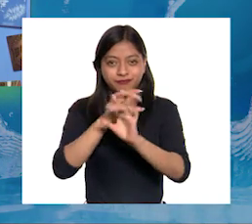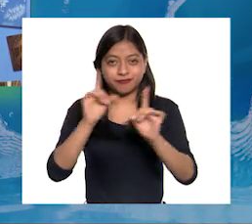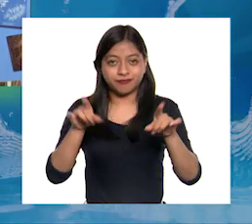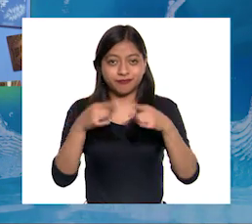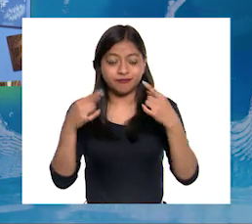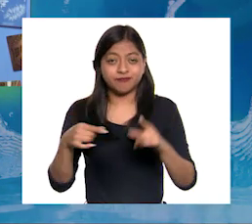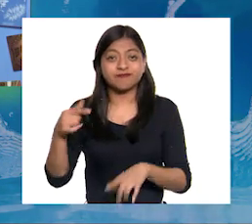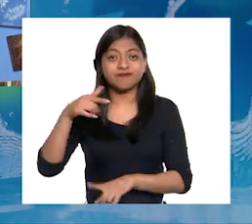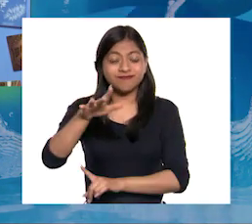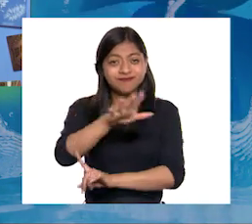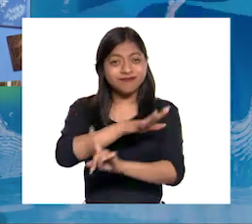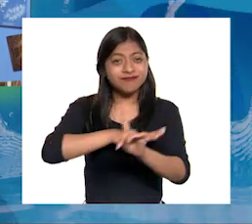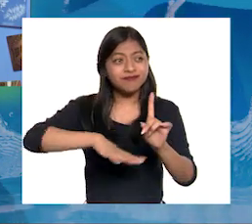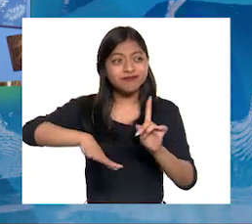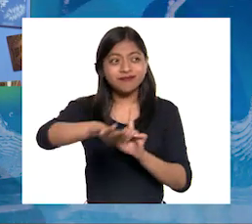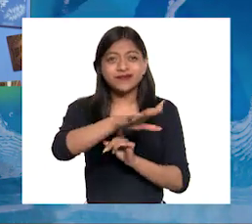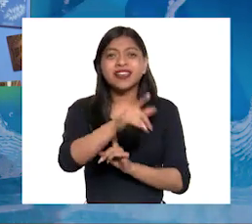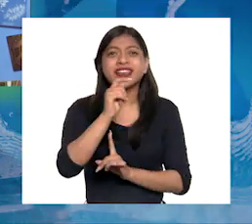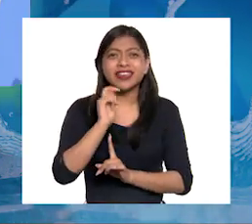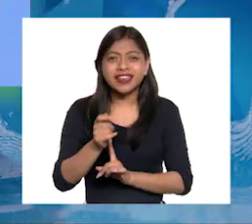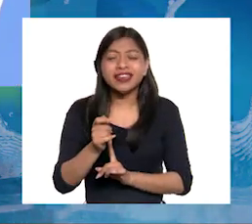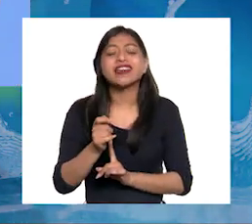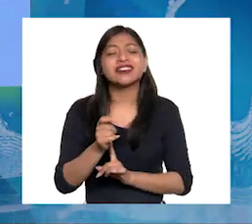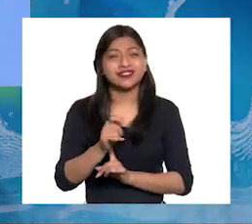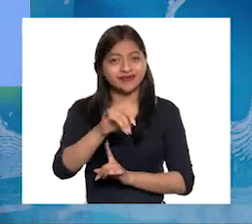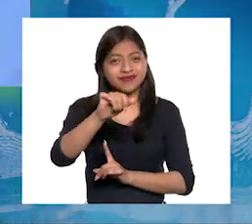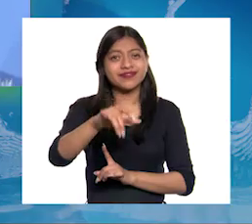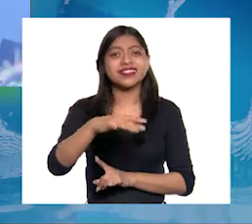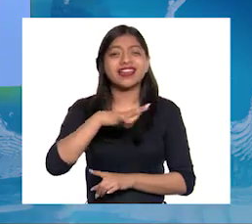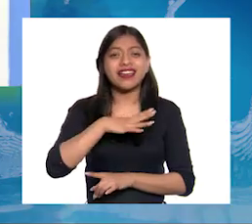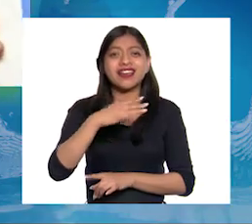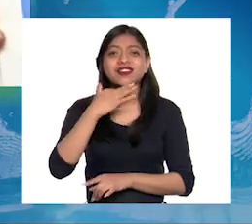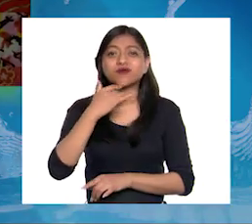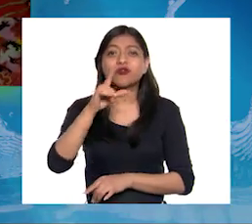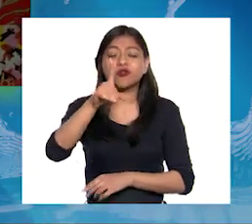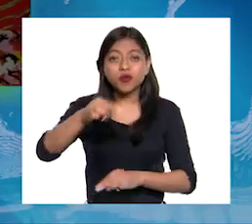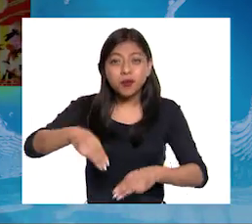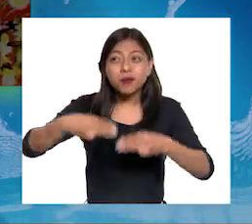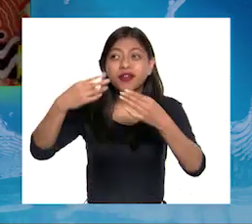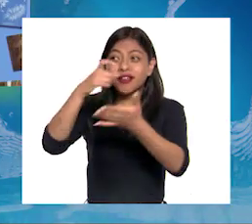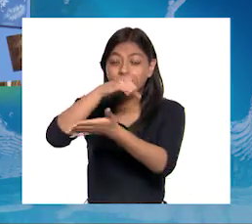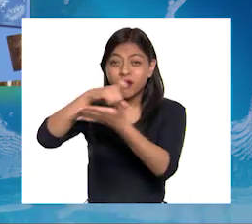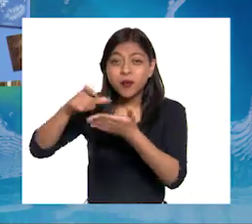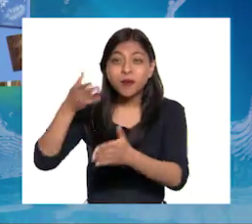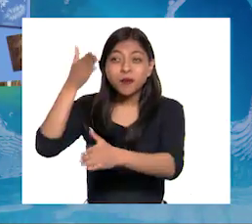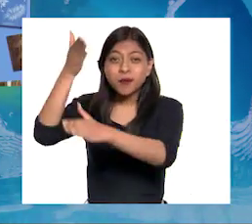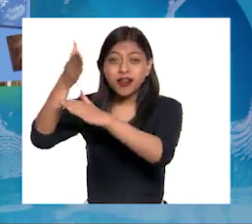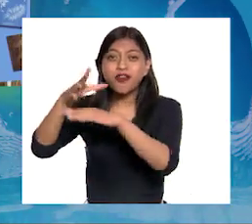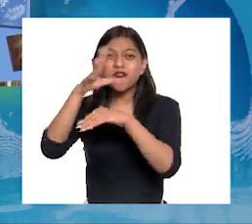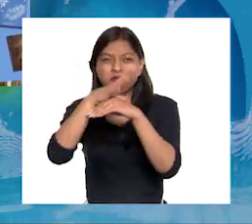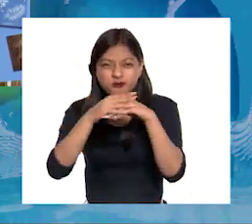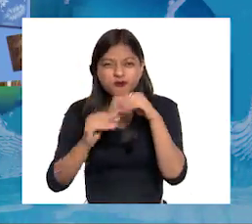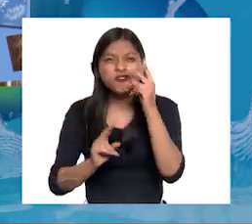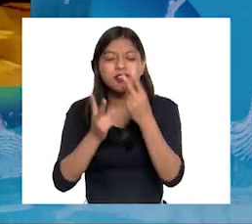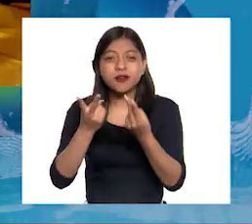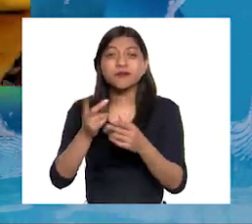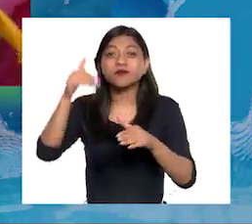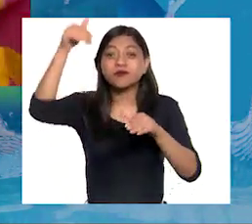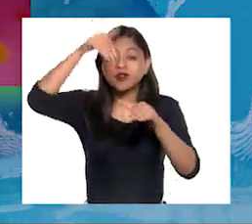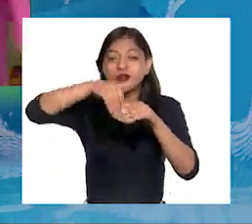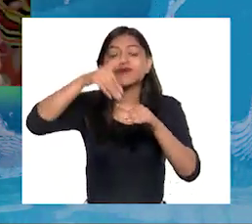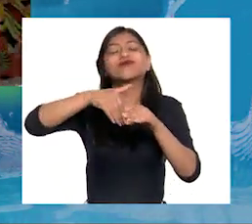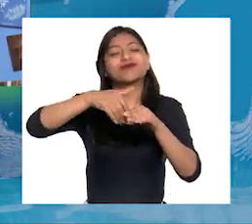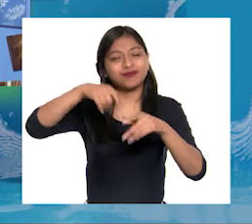Estamos rodeados de Bolsitas Que vas al mercado y te traen Bolsitas La fruta la meten en las